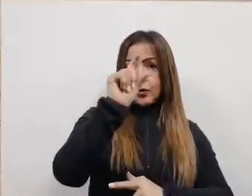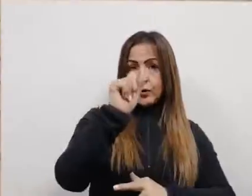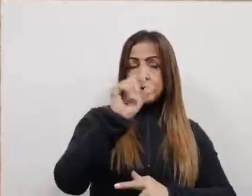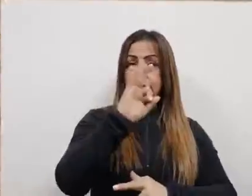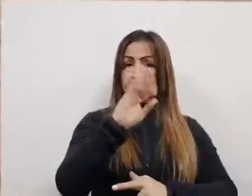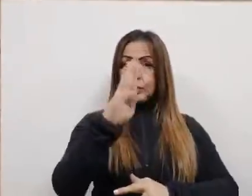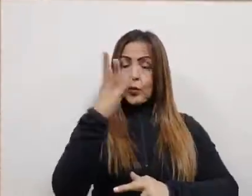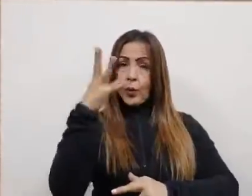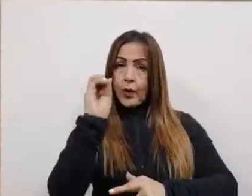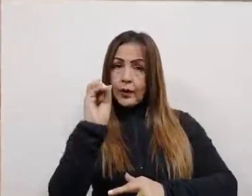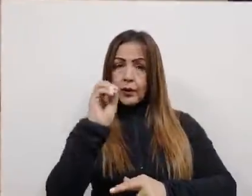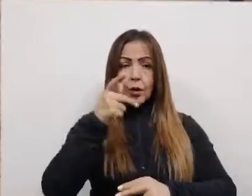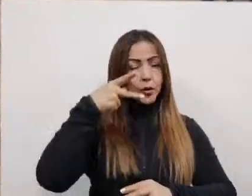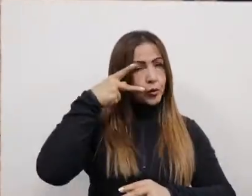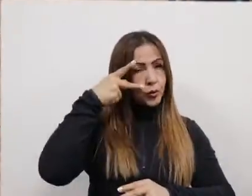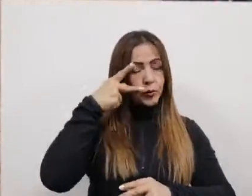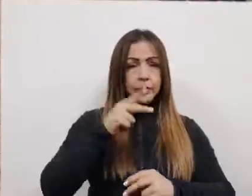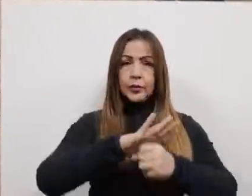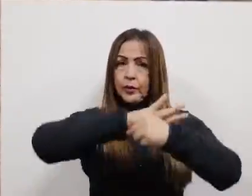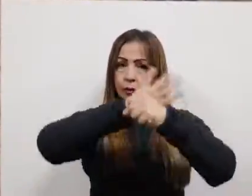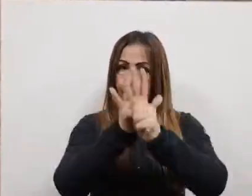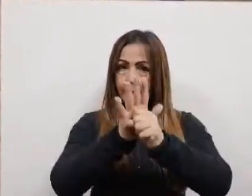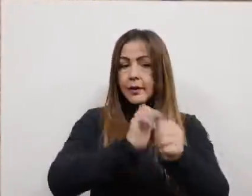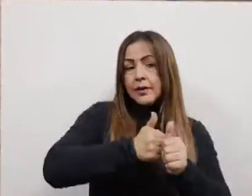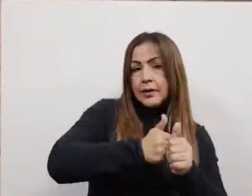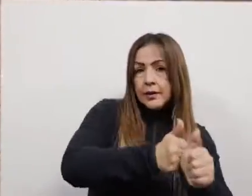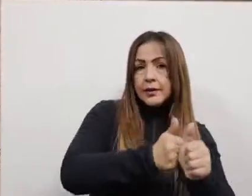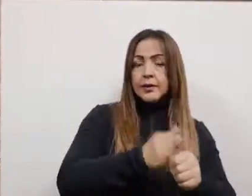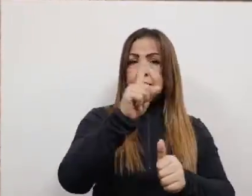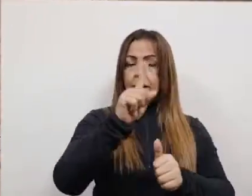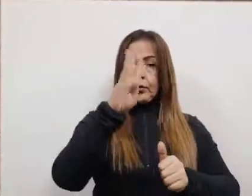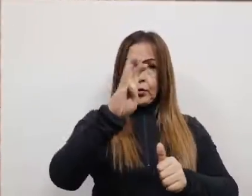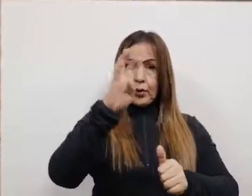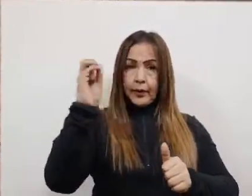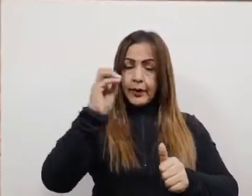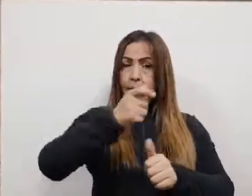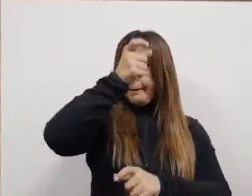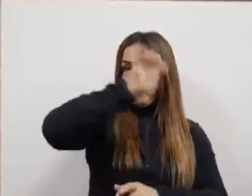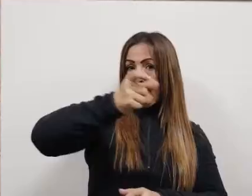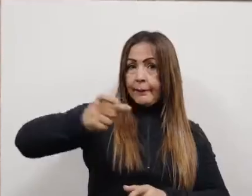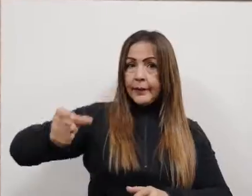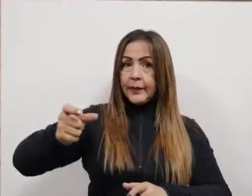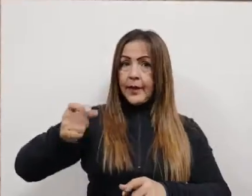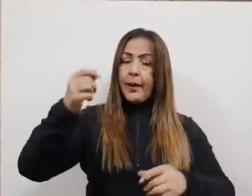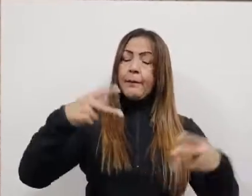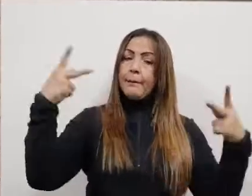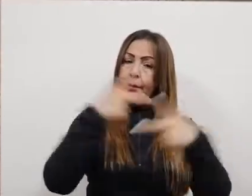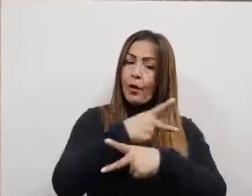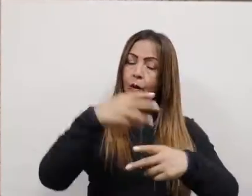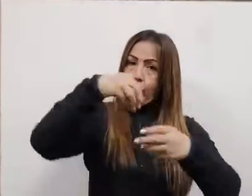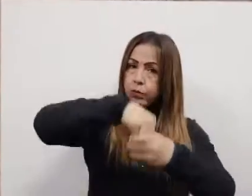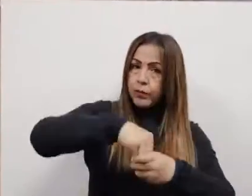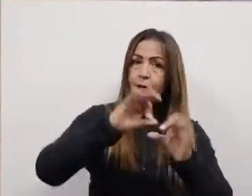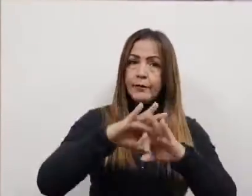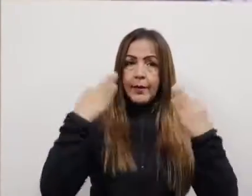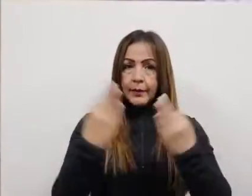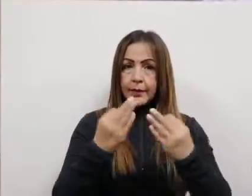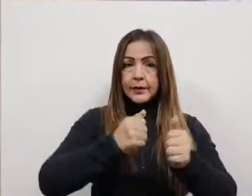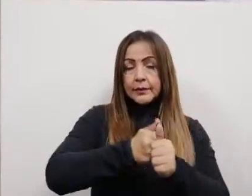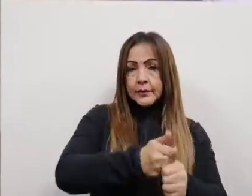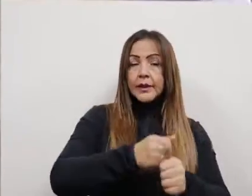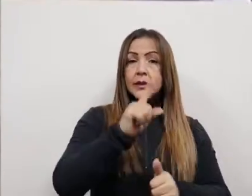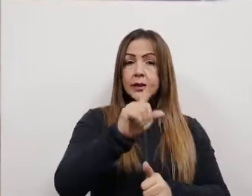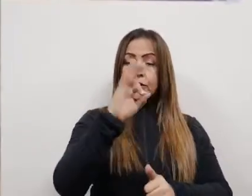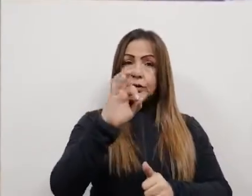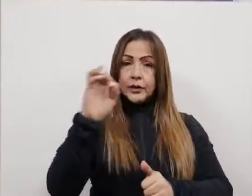eventos correspondientes a 11.340 casos sospechosos por COVID-19, seguidos por 190 casos relacionados con